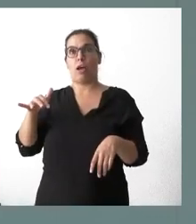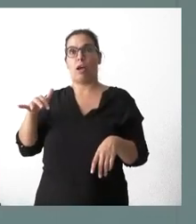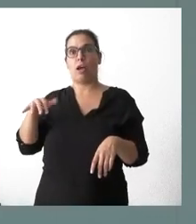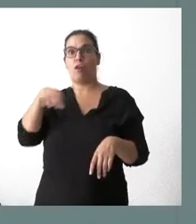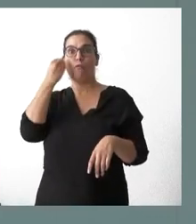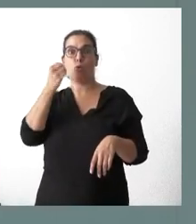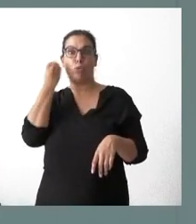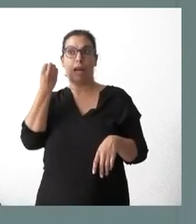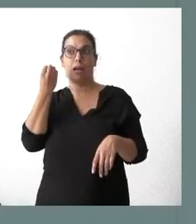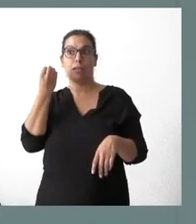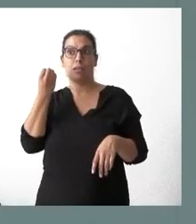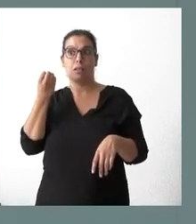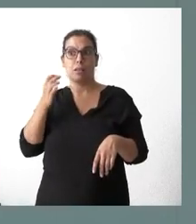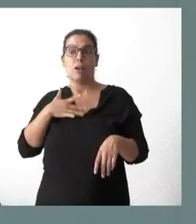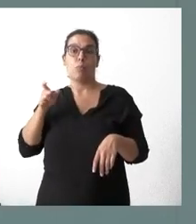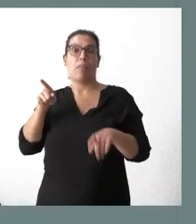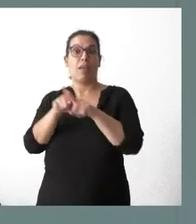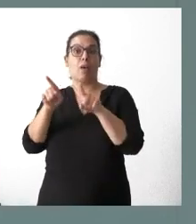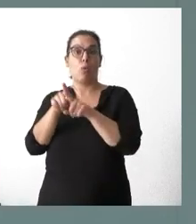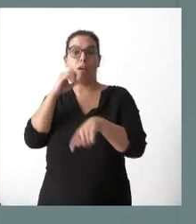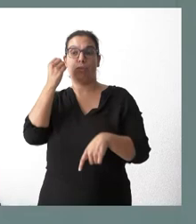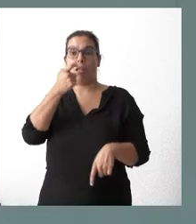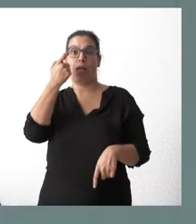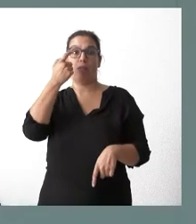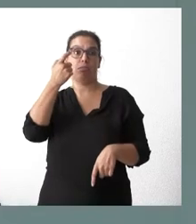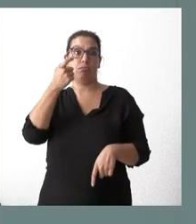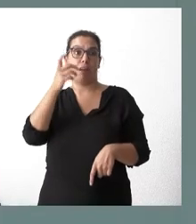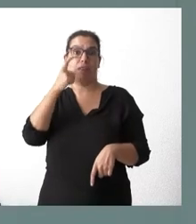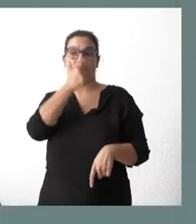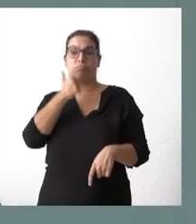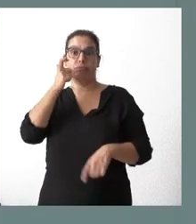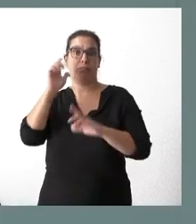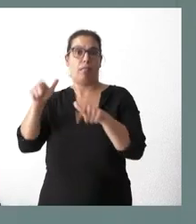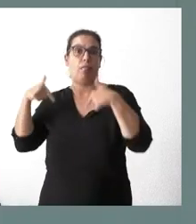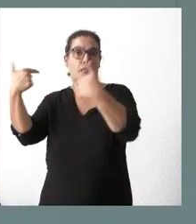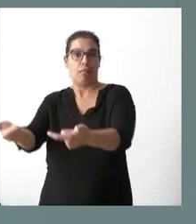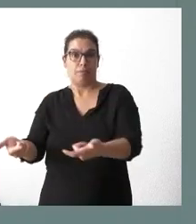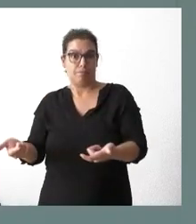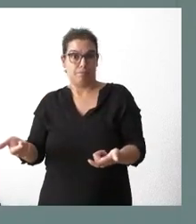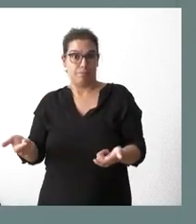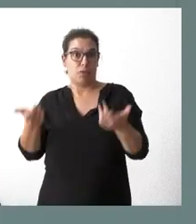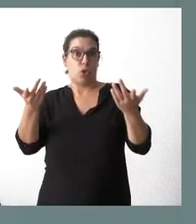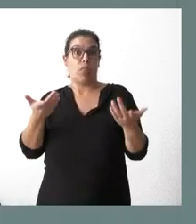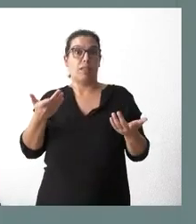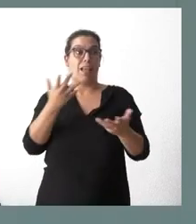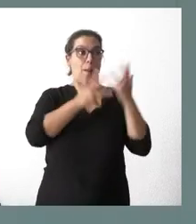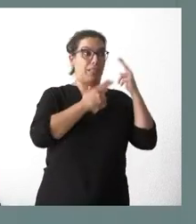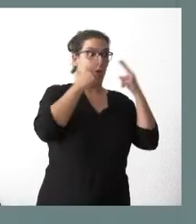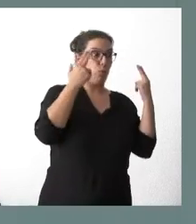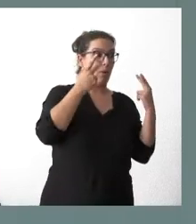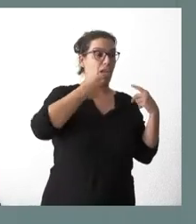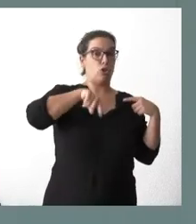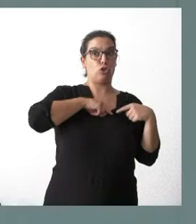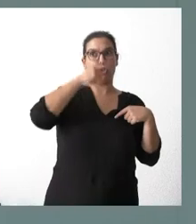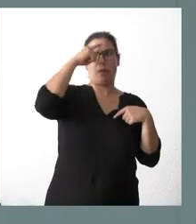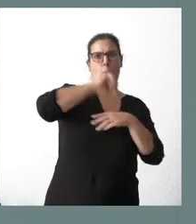pues supone quizá que la fruta dura menos tiempo y que se desperdicia más alimento. Es que esta idea de que las administraciones públicas sabemos más que la gente de su